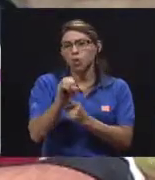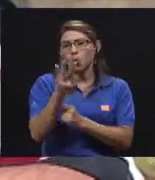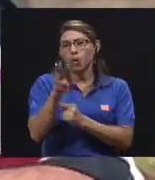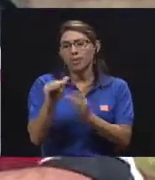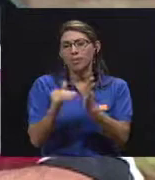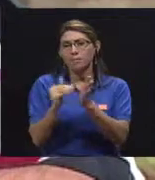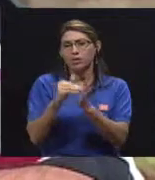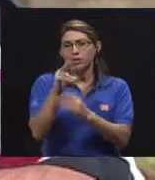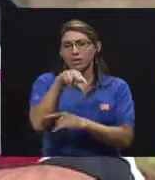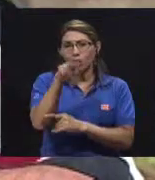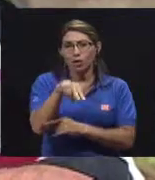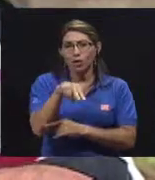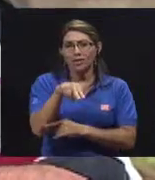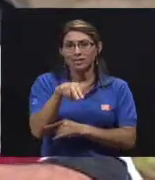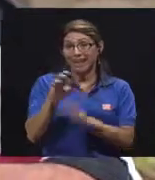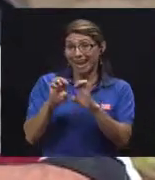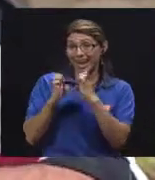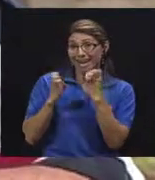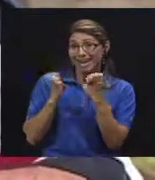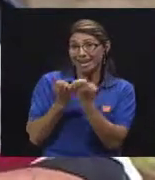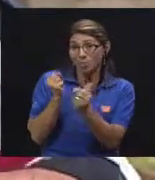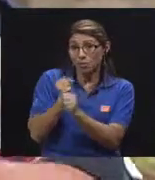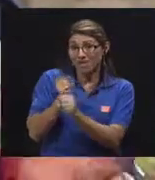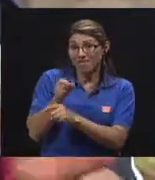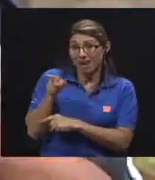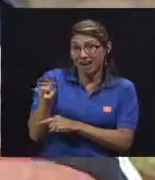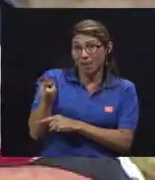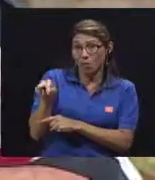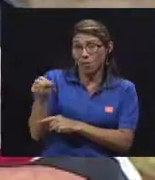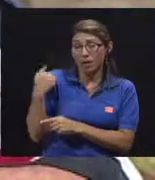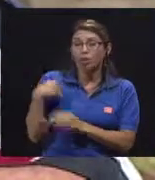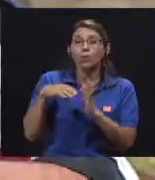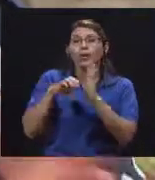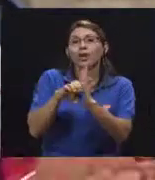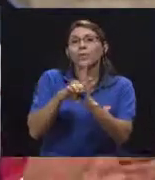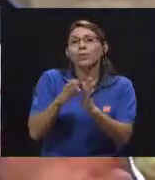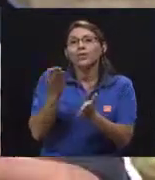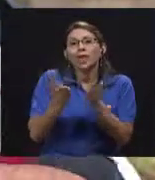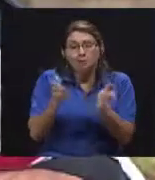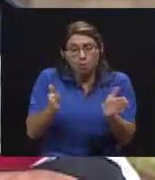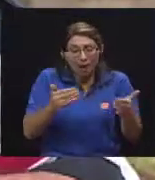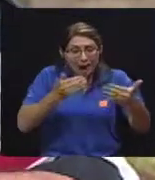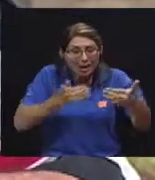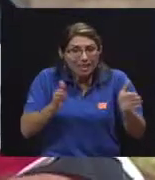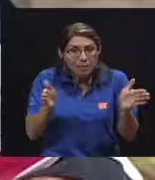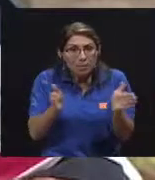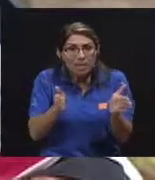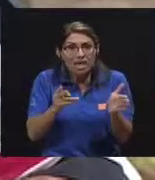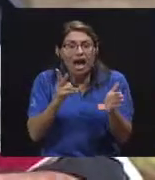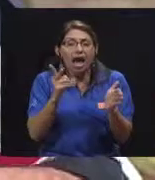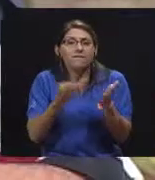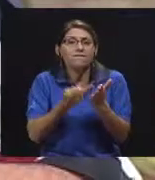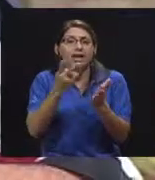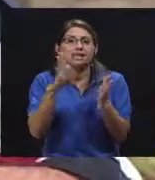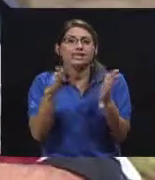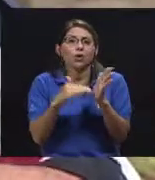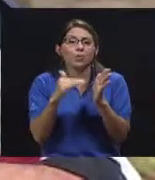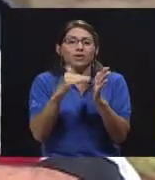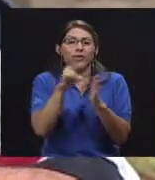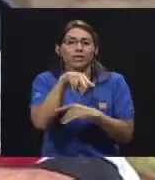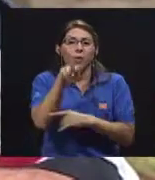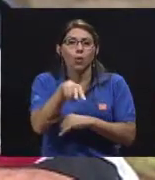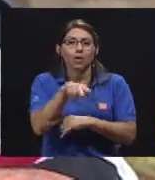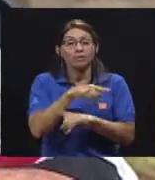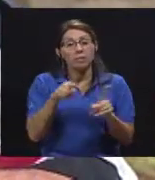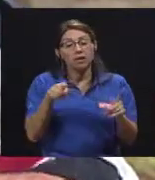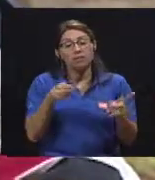compañero Osvaldo trabaja son equipos que pueden costar 5 millones de colones, probablemente solamente una cajita pequeña. Pero si vemos el beneficio de